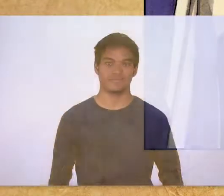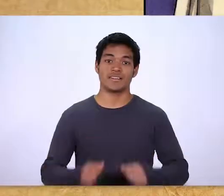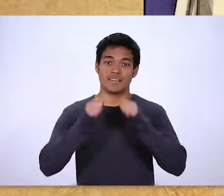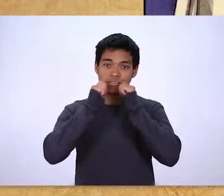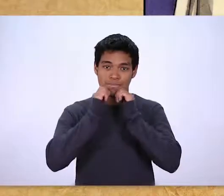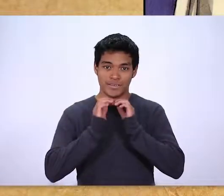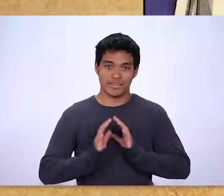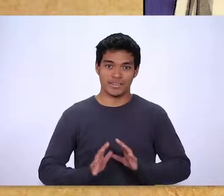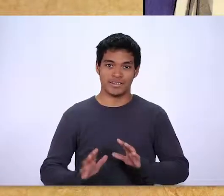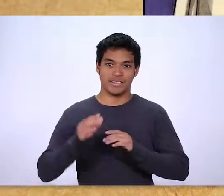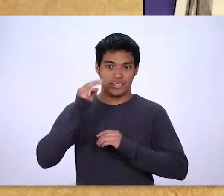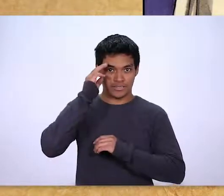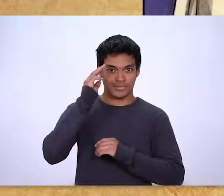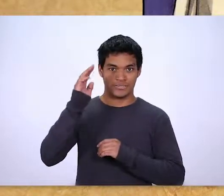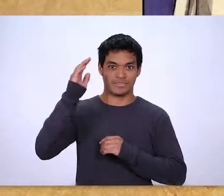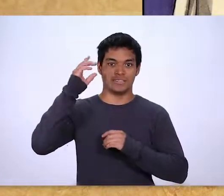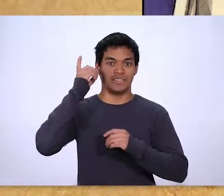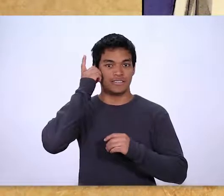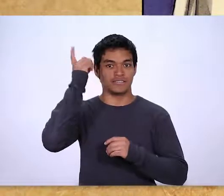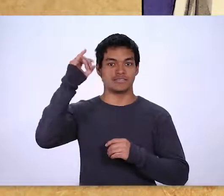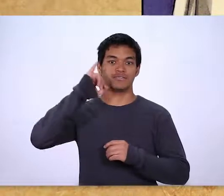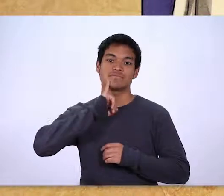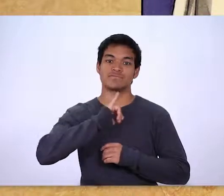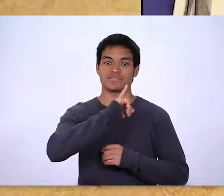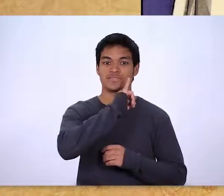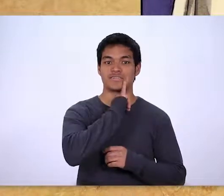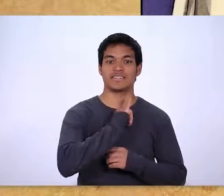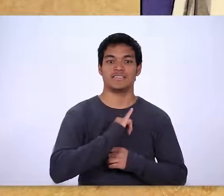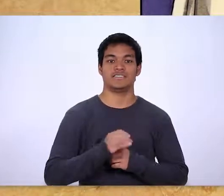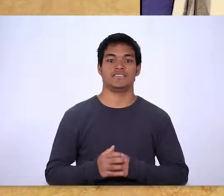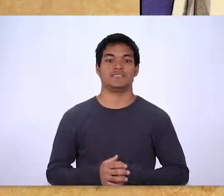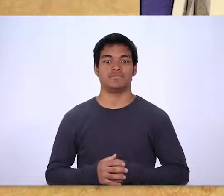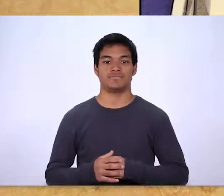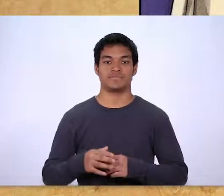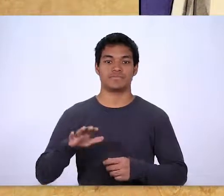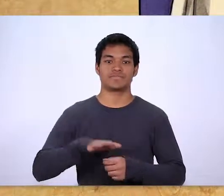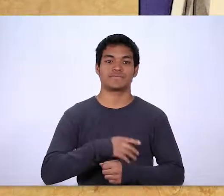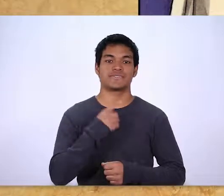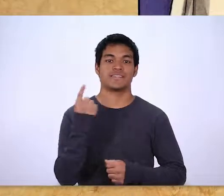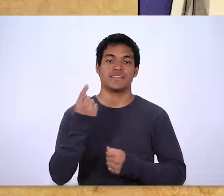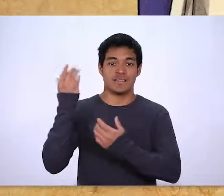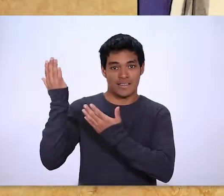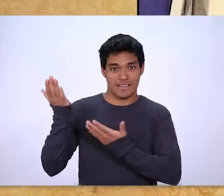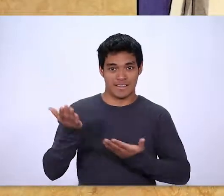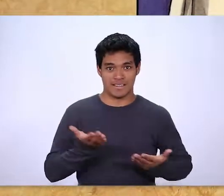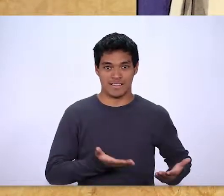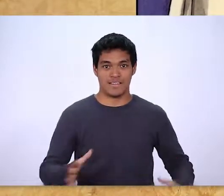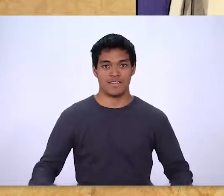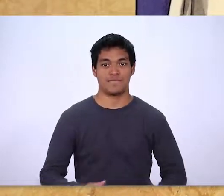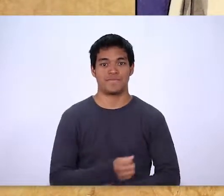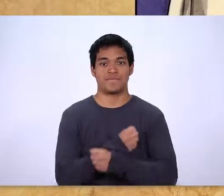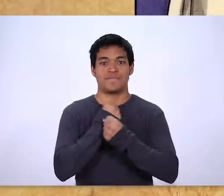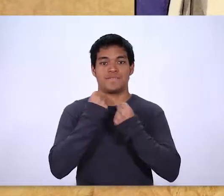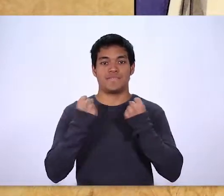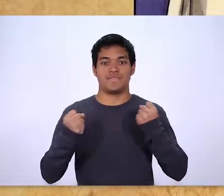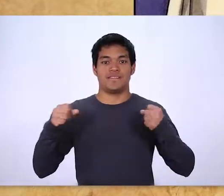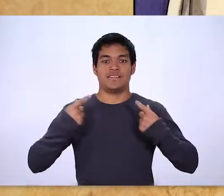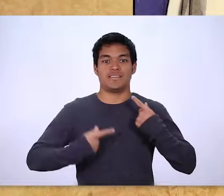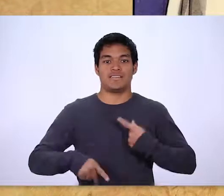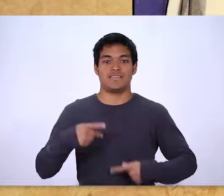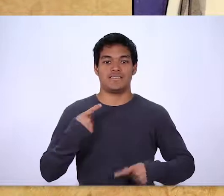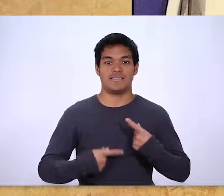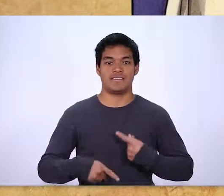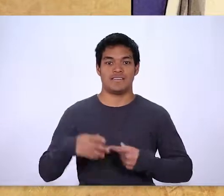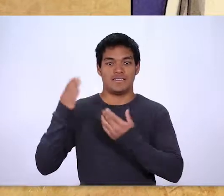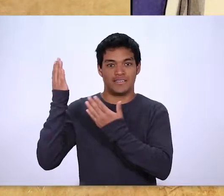Bendito sea el Señor, Dios de Israel, porque ha venido a rescatar a su pueblo. No se